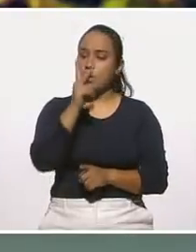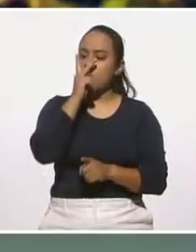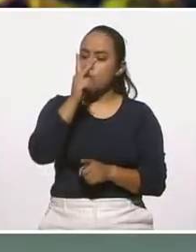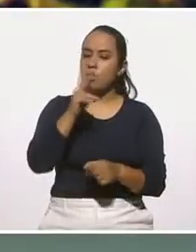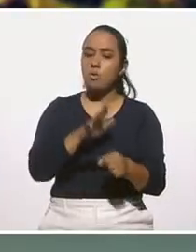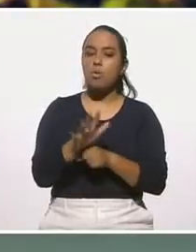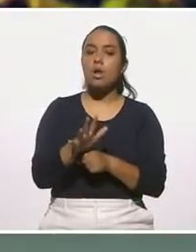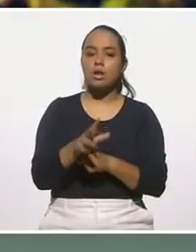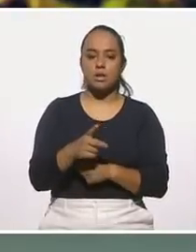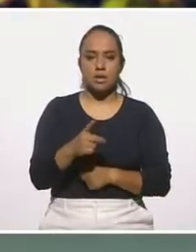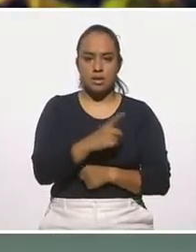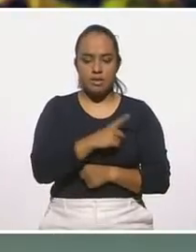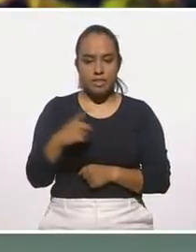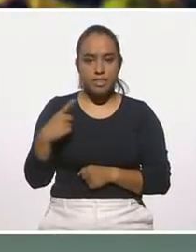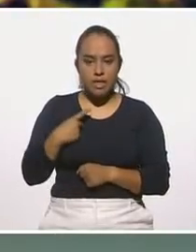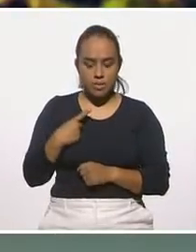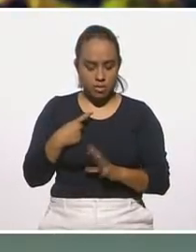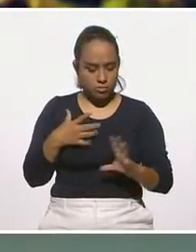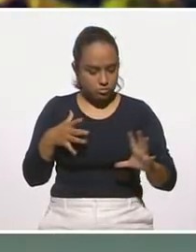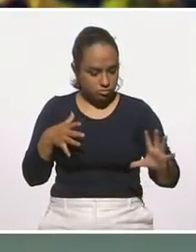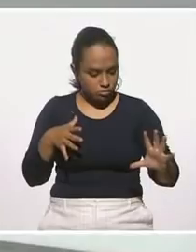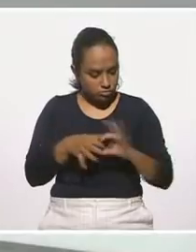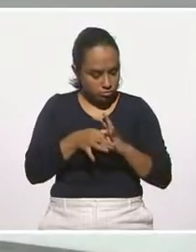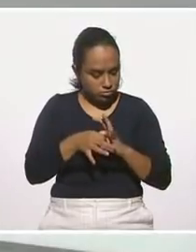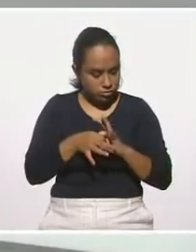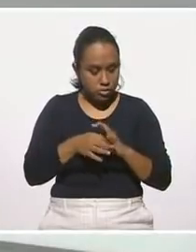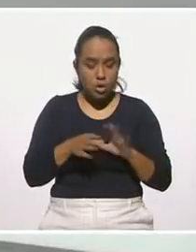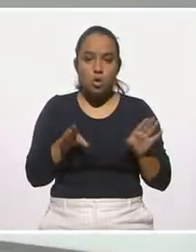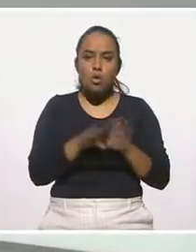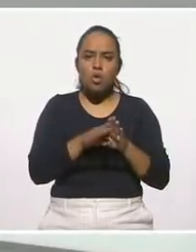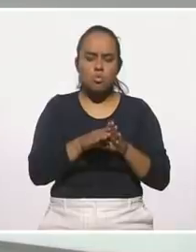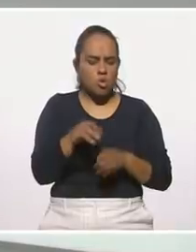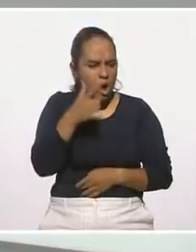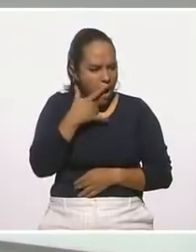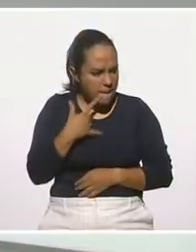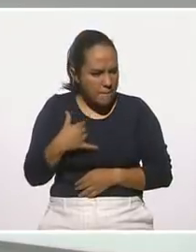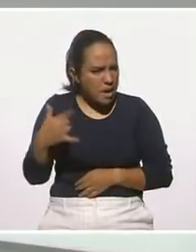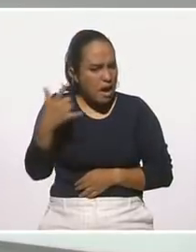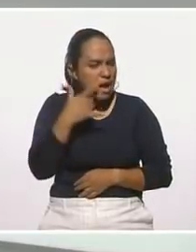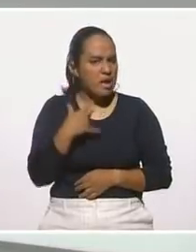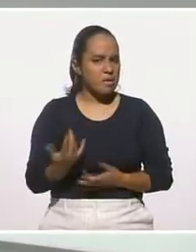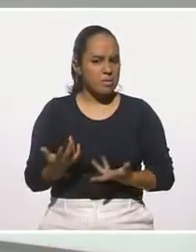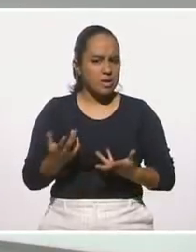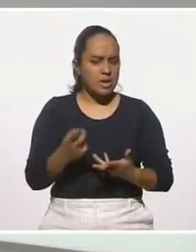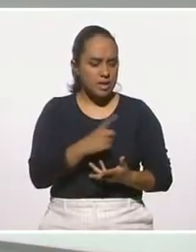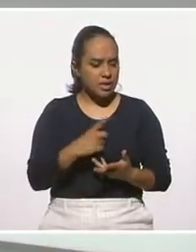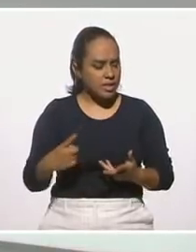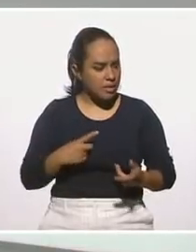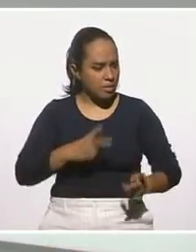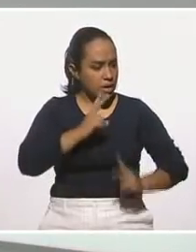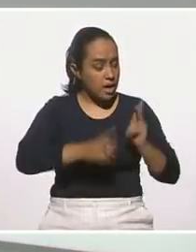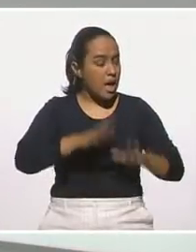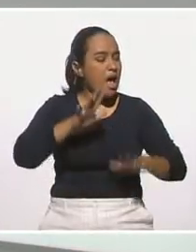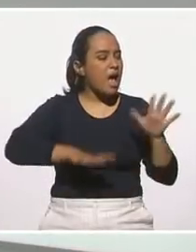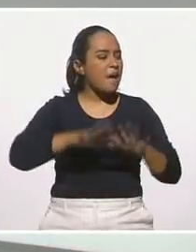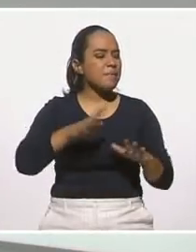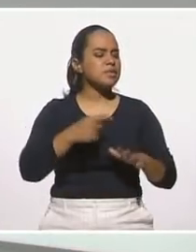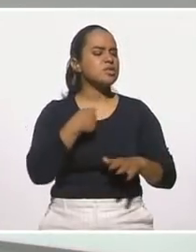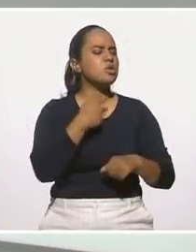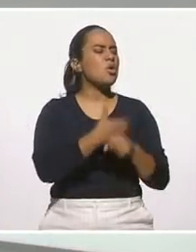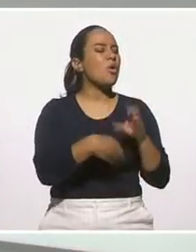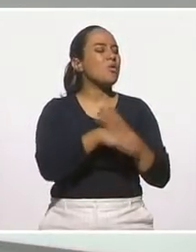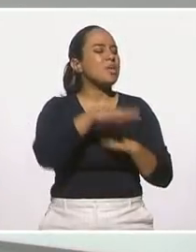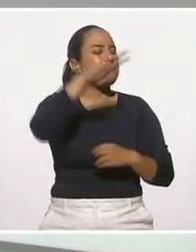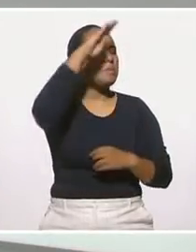es, bajar mucho el tema de vincularnos, de forma amable, de hablar un poquito más, de aquellas cosas que a veces solo vemos por encimita,